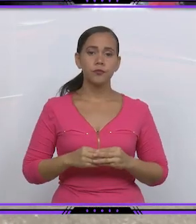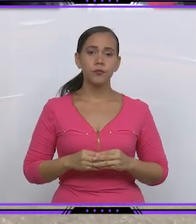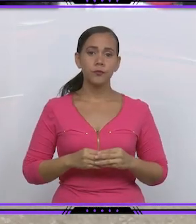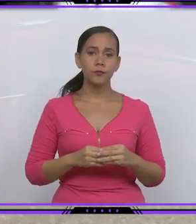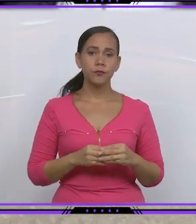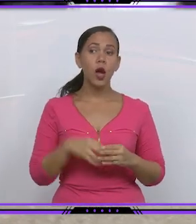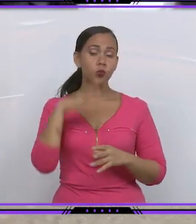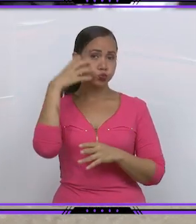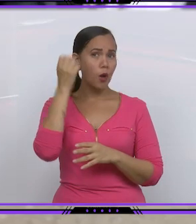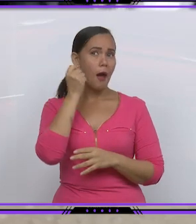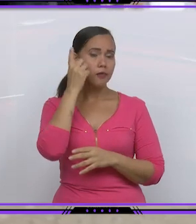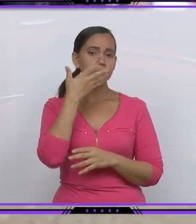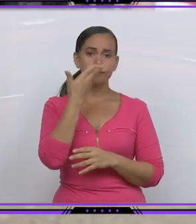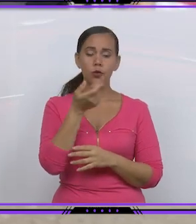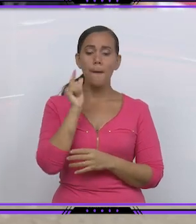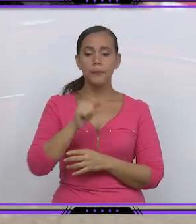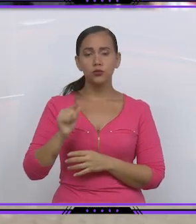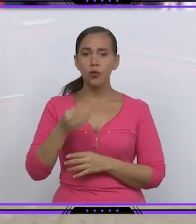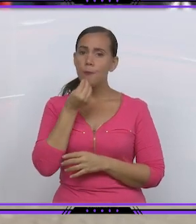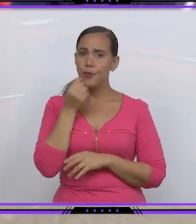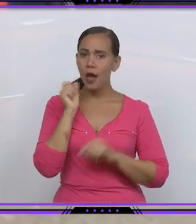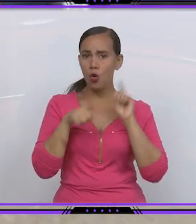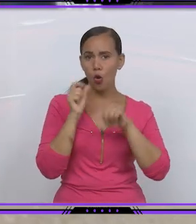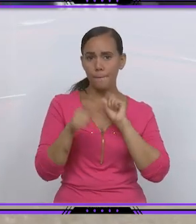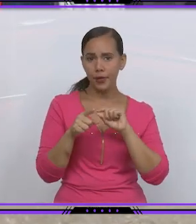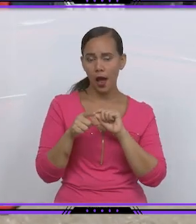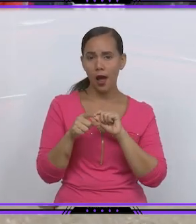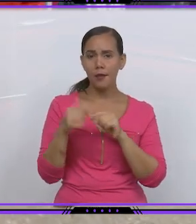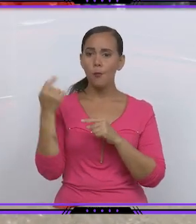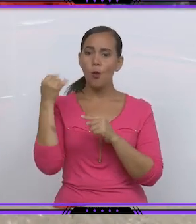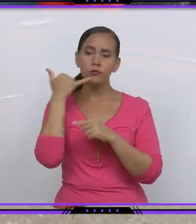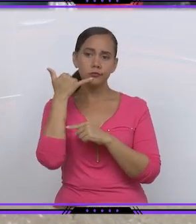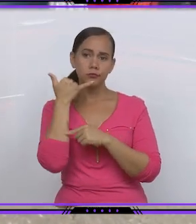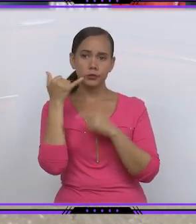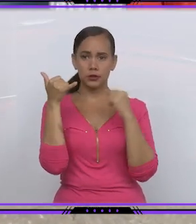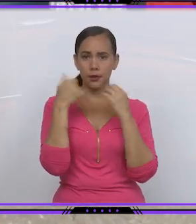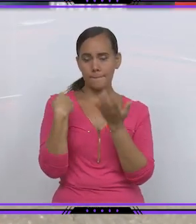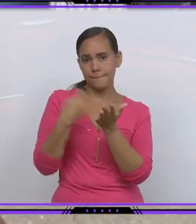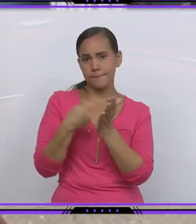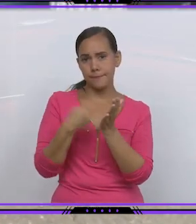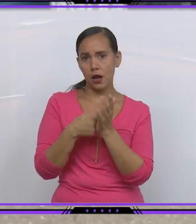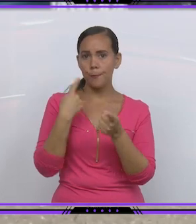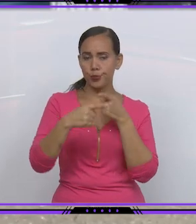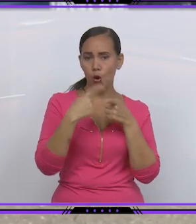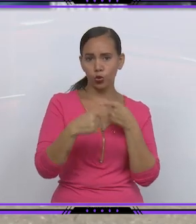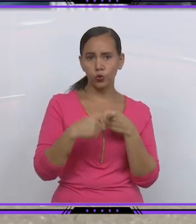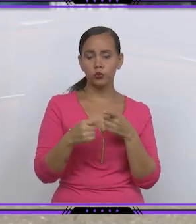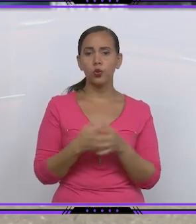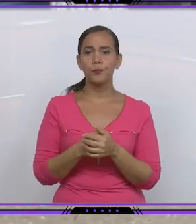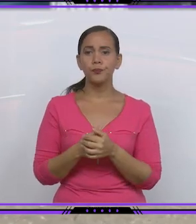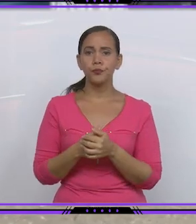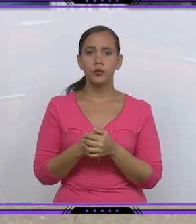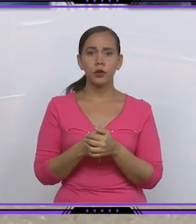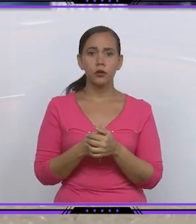presentes la posibilidad de que las personas puedan comprar por las aplicaciones de Enzona y TransferMovil los productos a través de